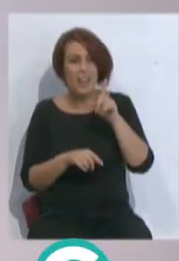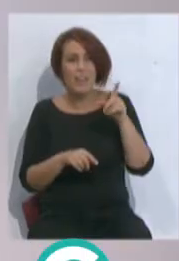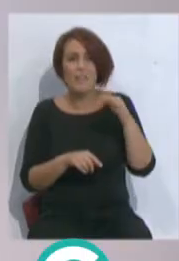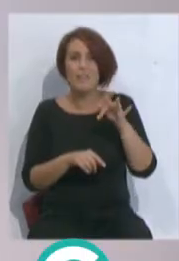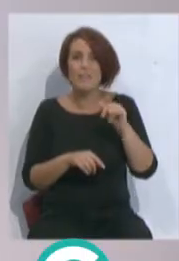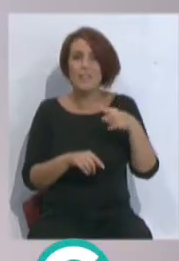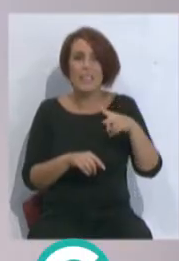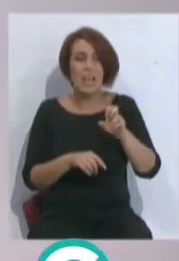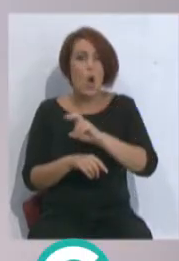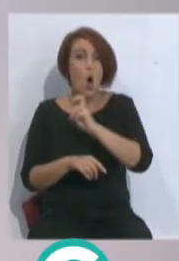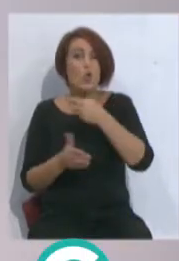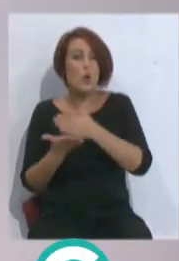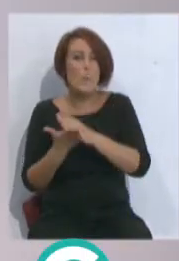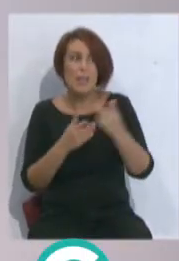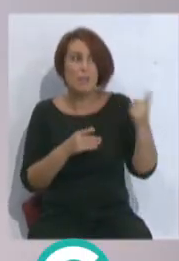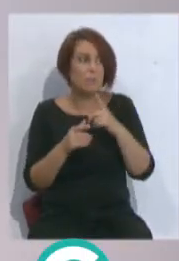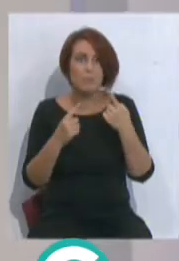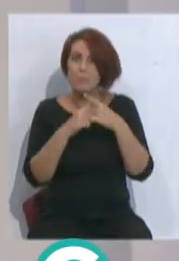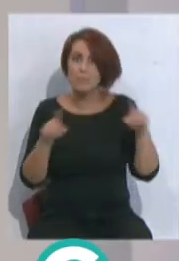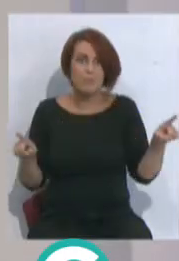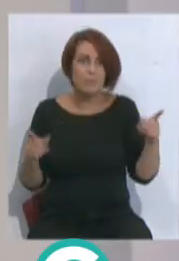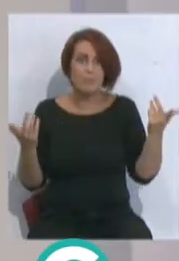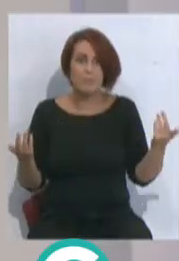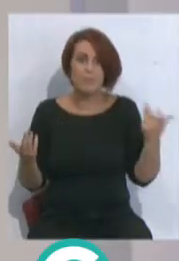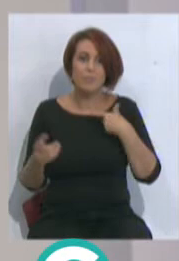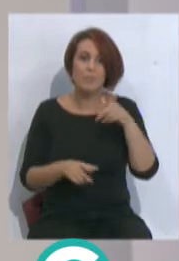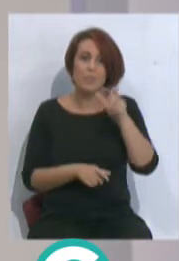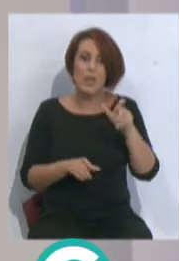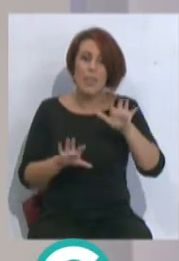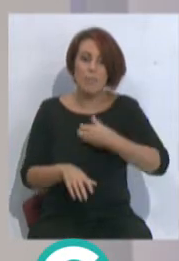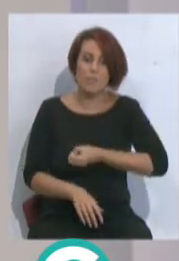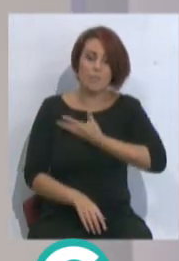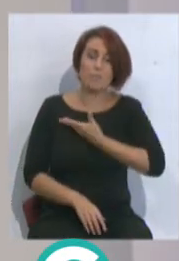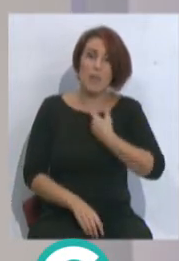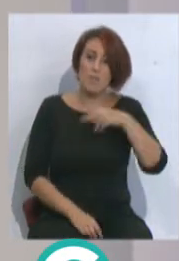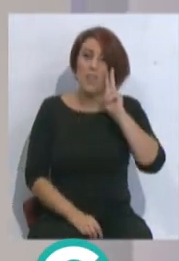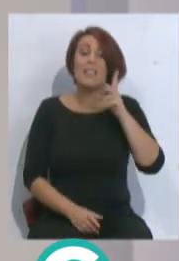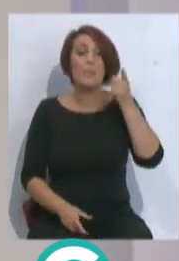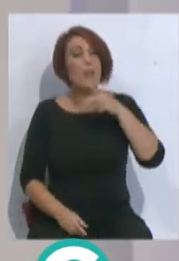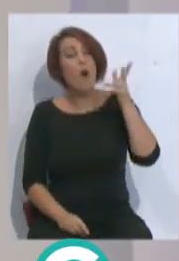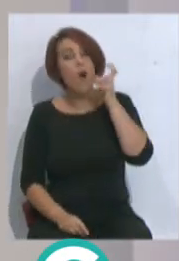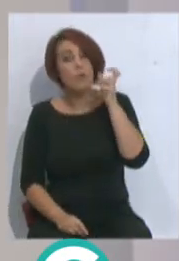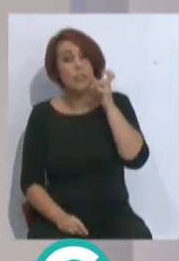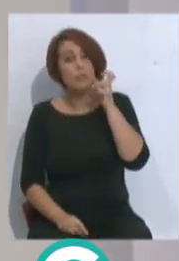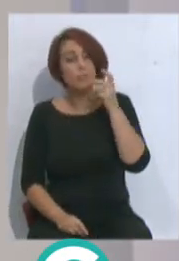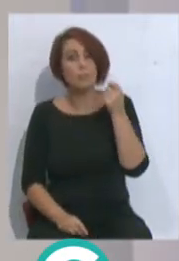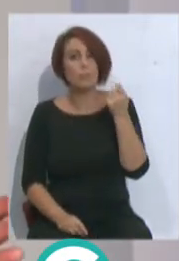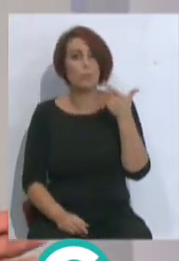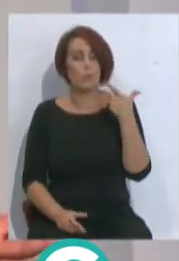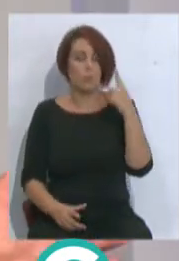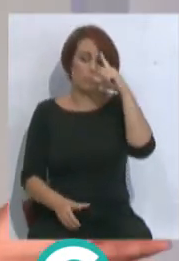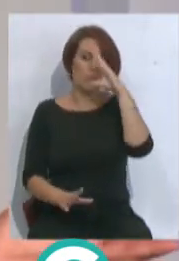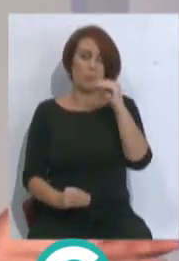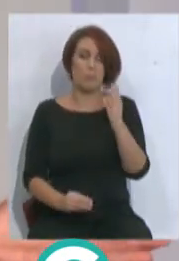Figueroa de otros medios. No tiene nada que ver. Entonces, el aficionado alcaldista que tanto ve como oye, se quedará un poquito